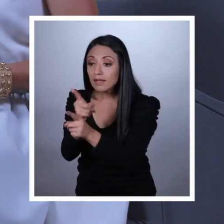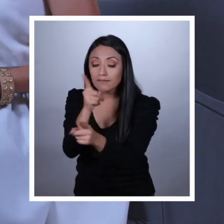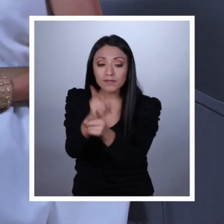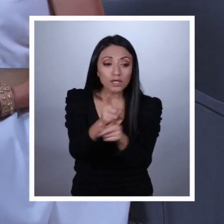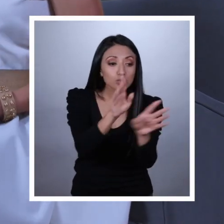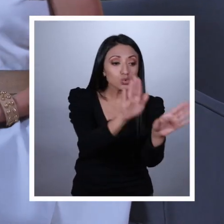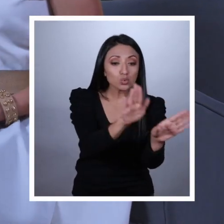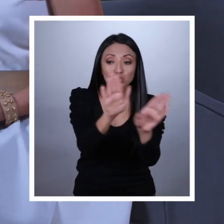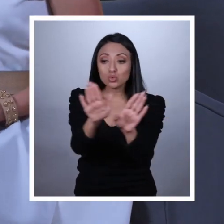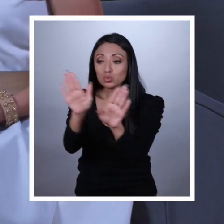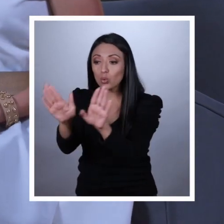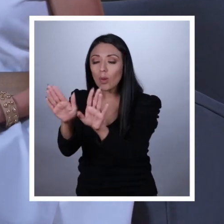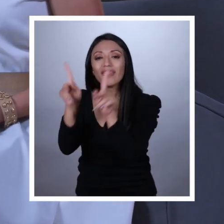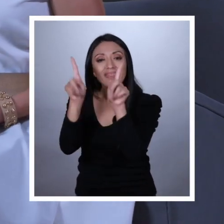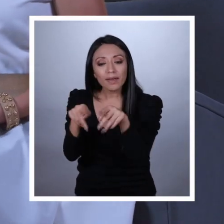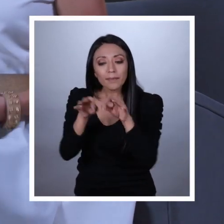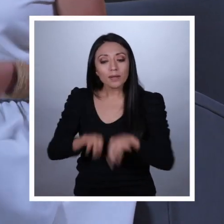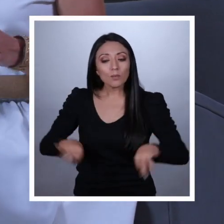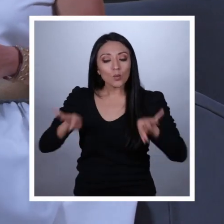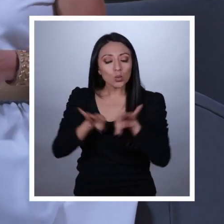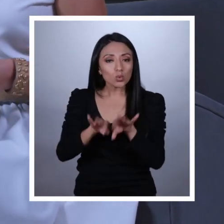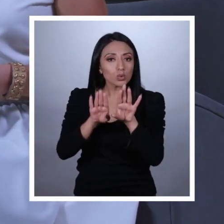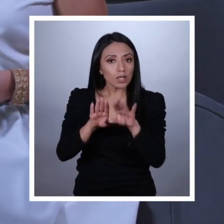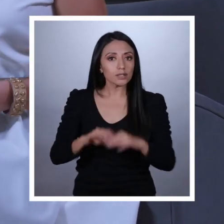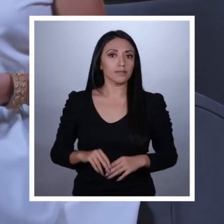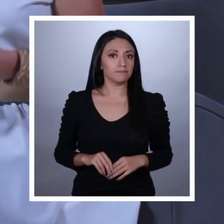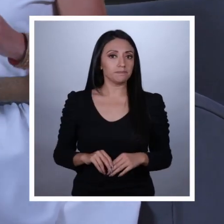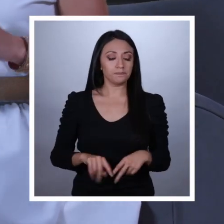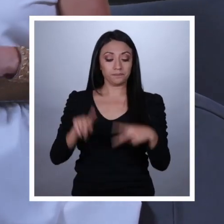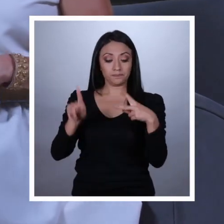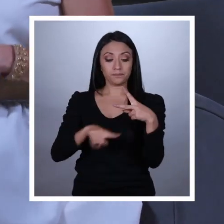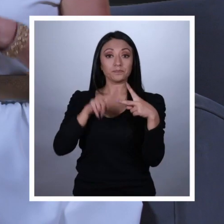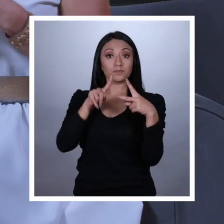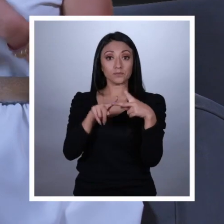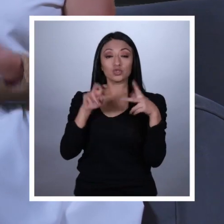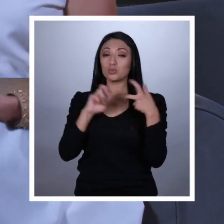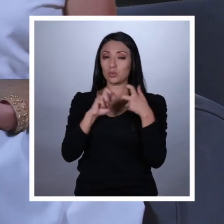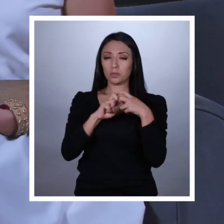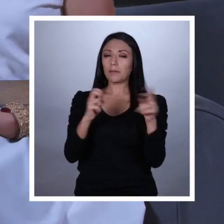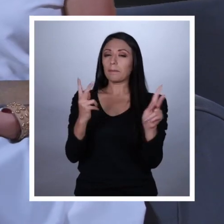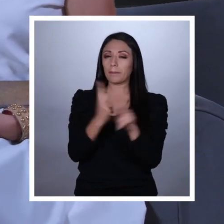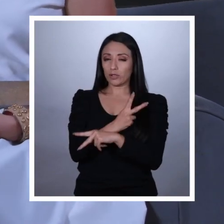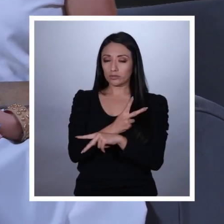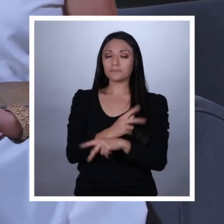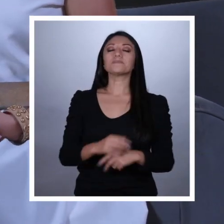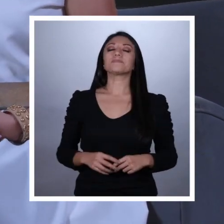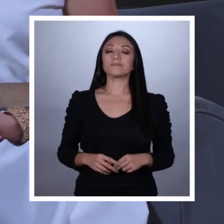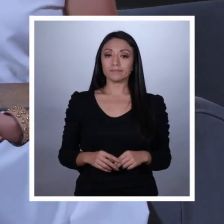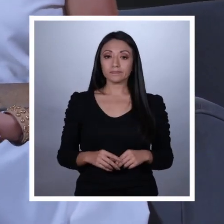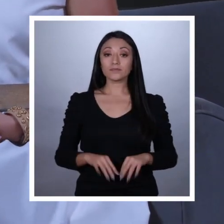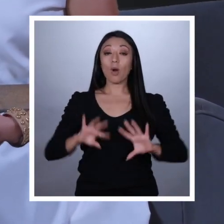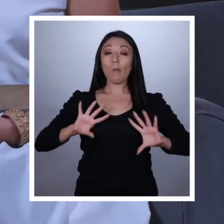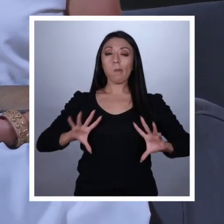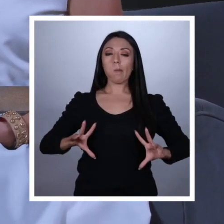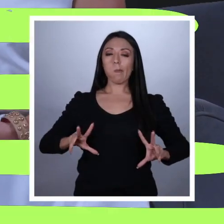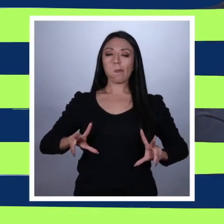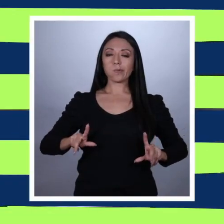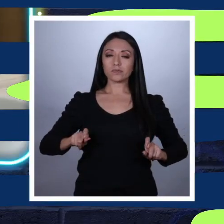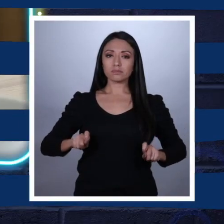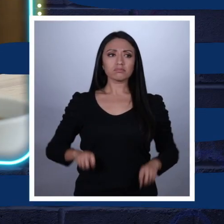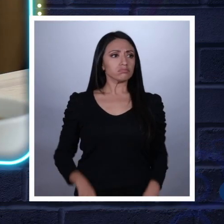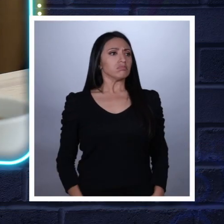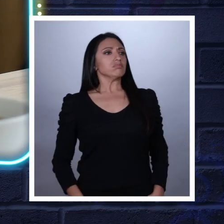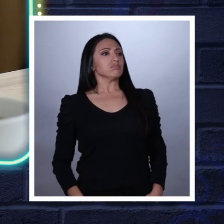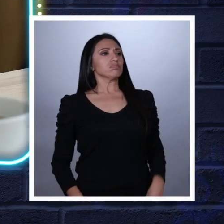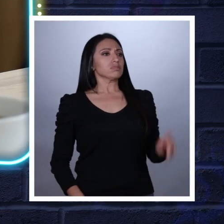primordial para representarlos. Por otro lado, tenemos un problema que es aún peor y ese es la corrupción.